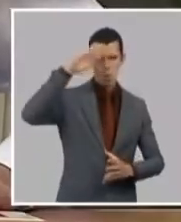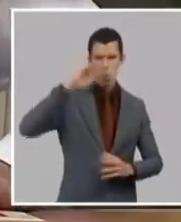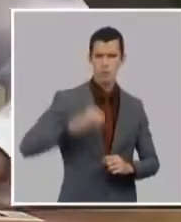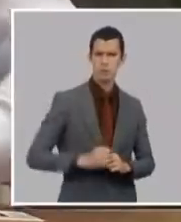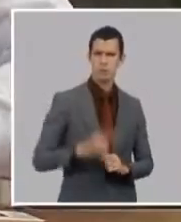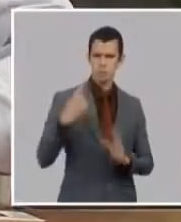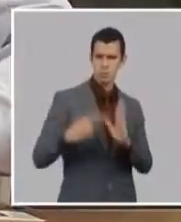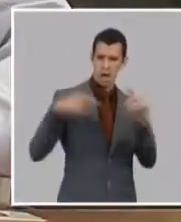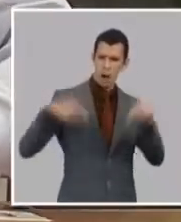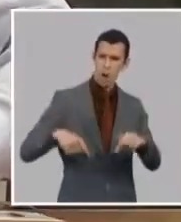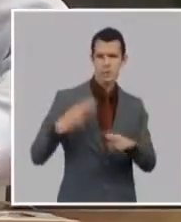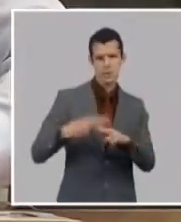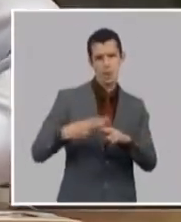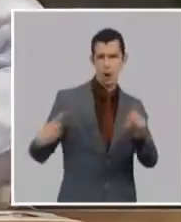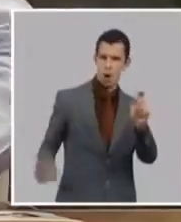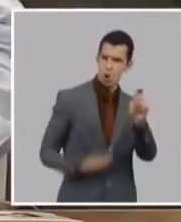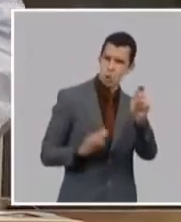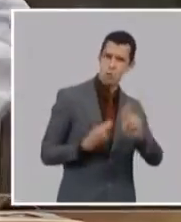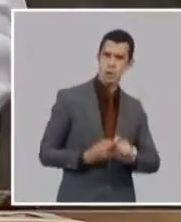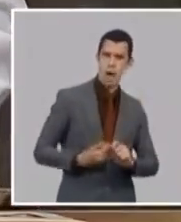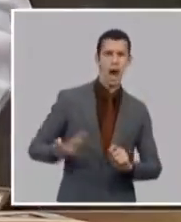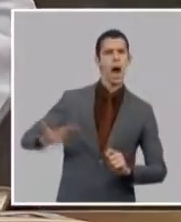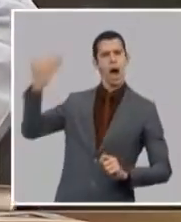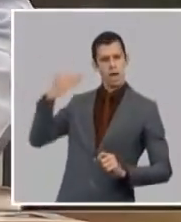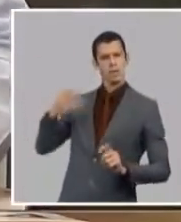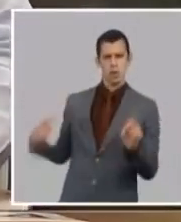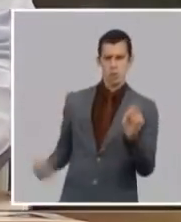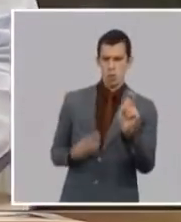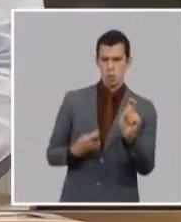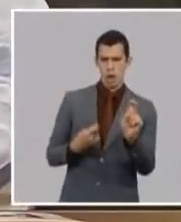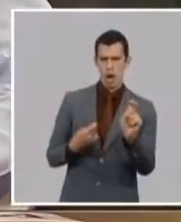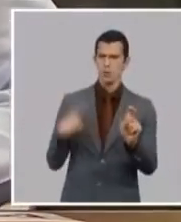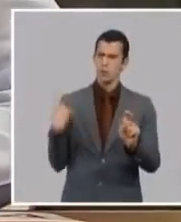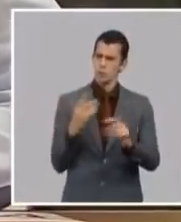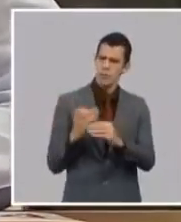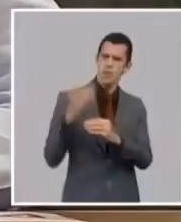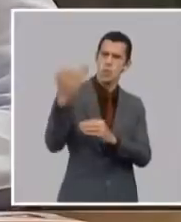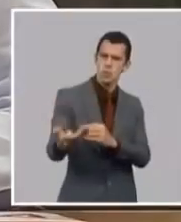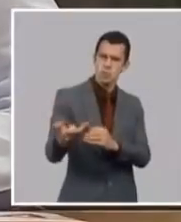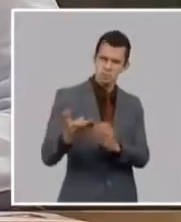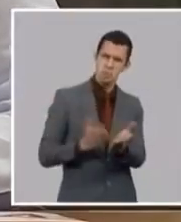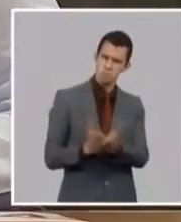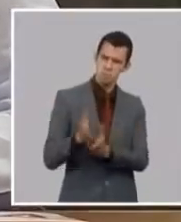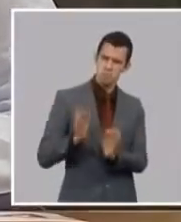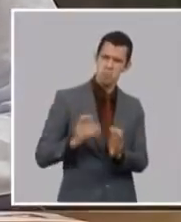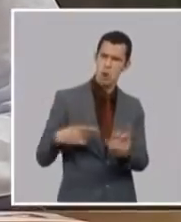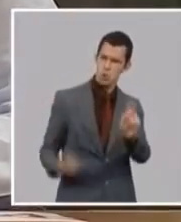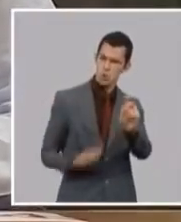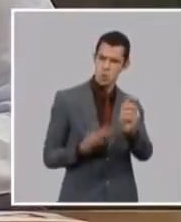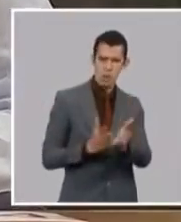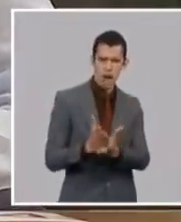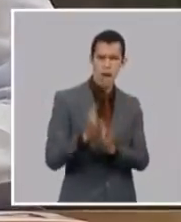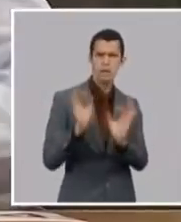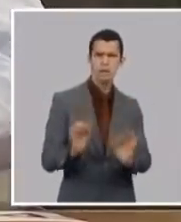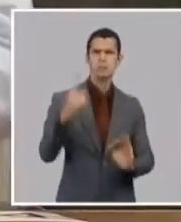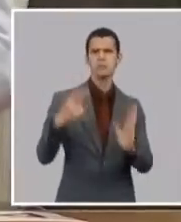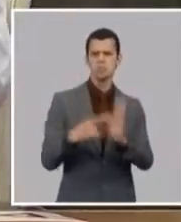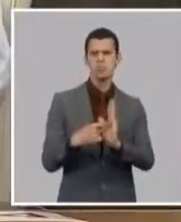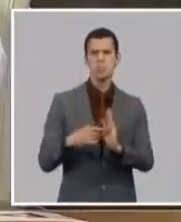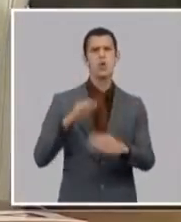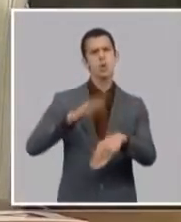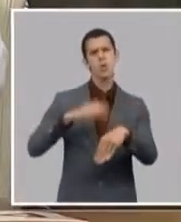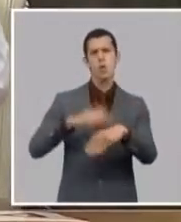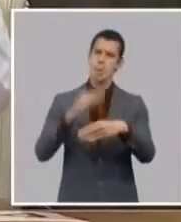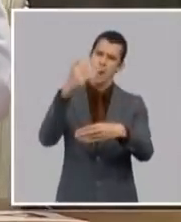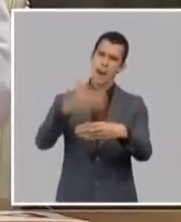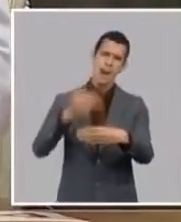futuro en este país independientemente de todos los sueños que no hemos podido alcanzar por toda esta política criminal